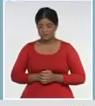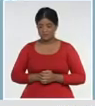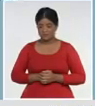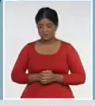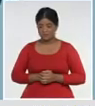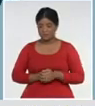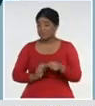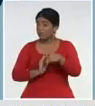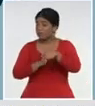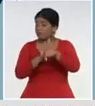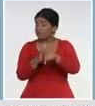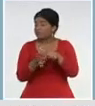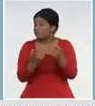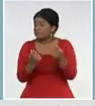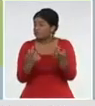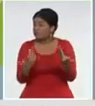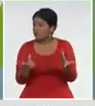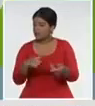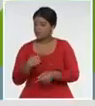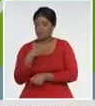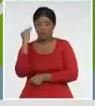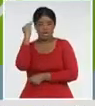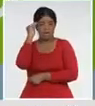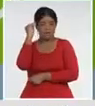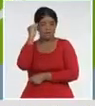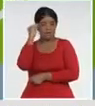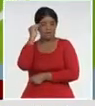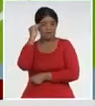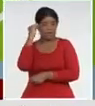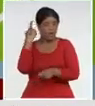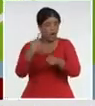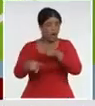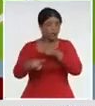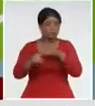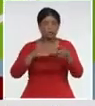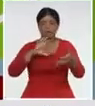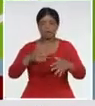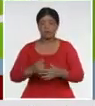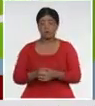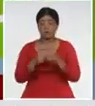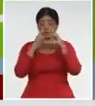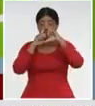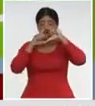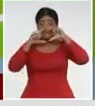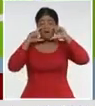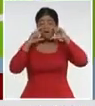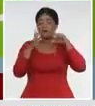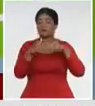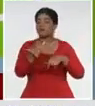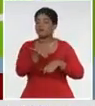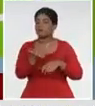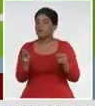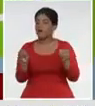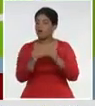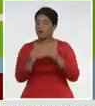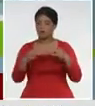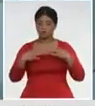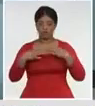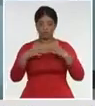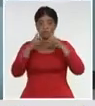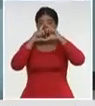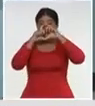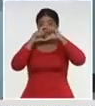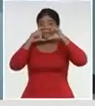la apropiación, de un nuevo, código de vida, usa el nasubuco, como otra prenda, vestir, y úsalo, correctamente,